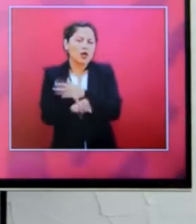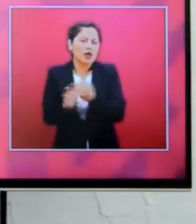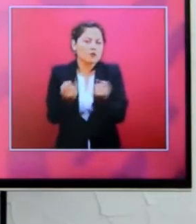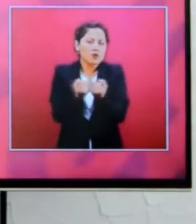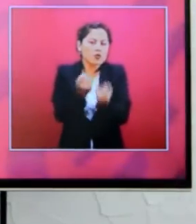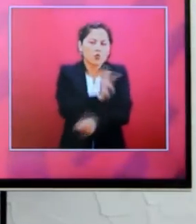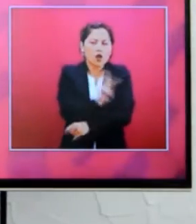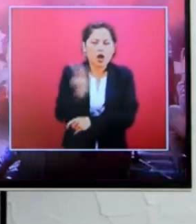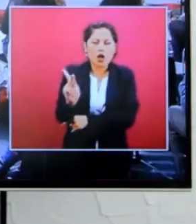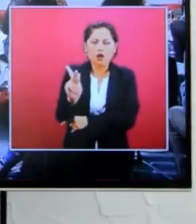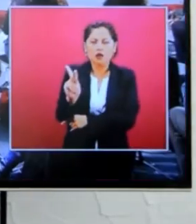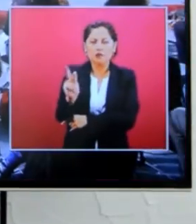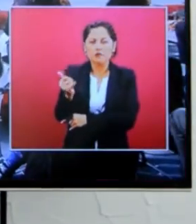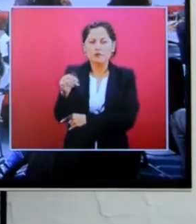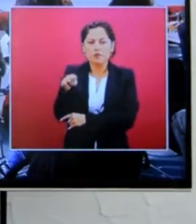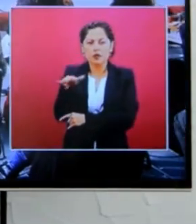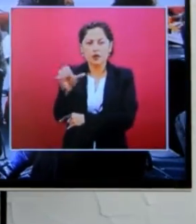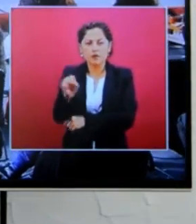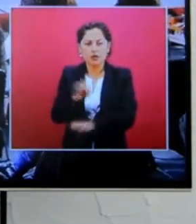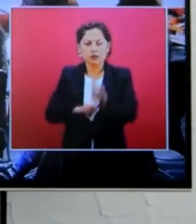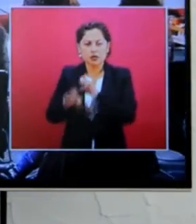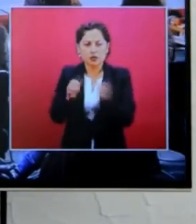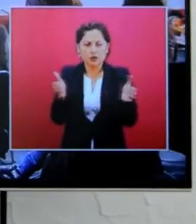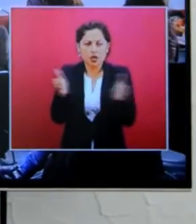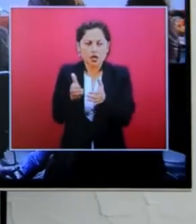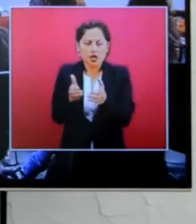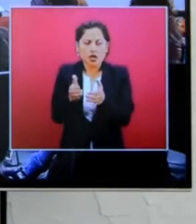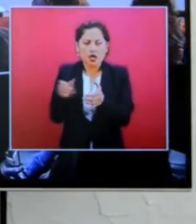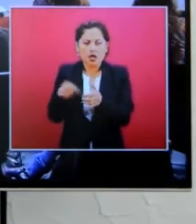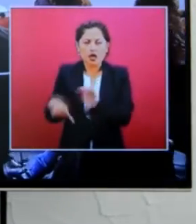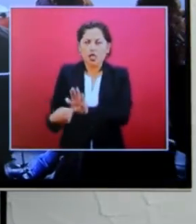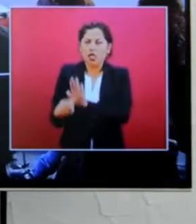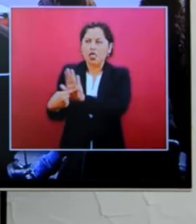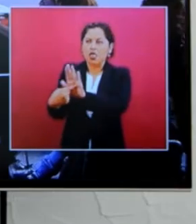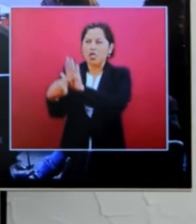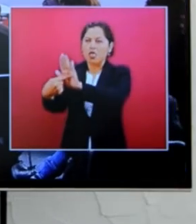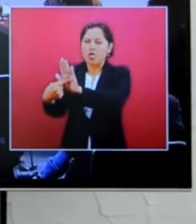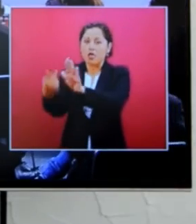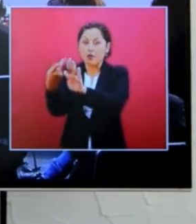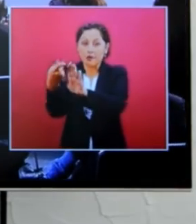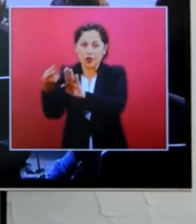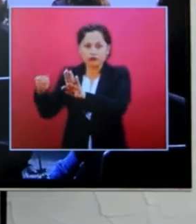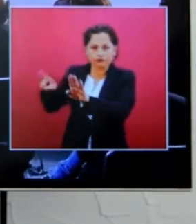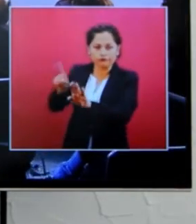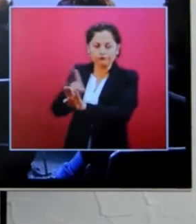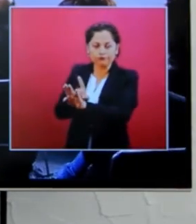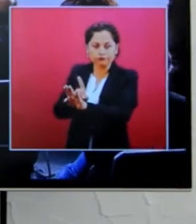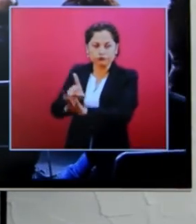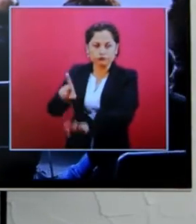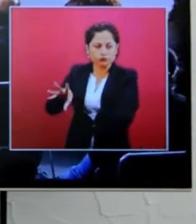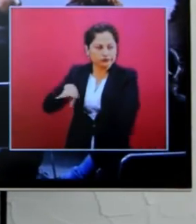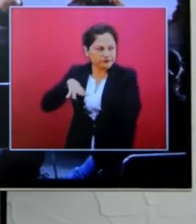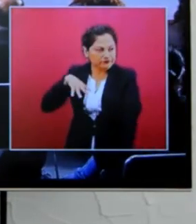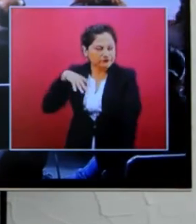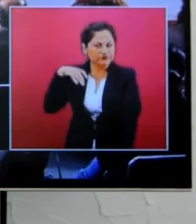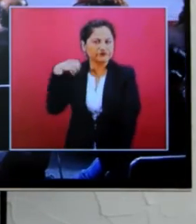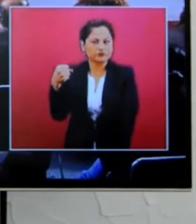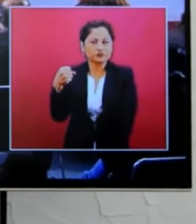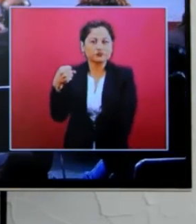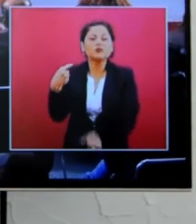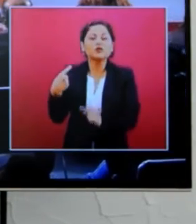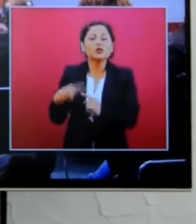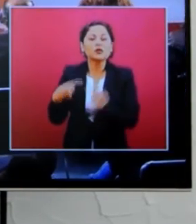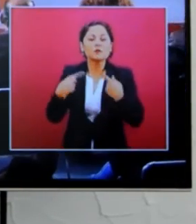mañana el presidente Andrés Manuel López Obrador en un día muy especial, en un día donde presentó los lineamientos